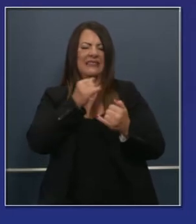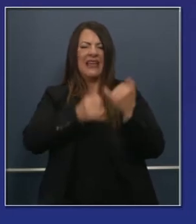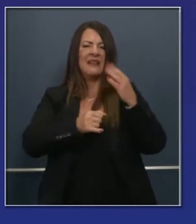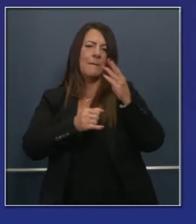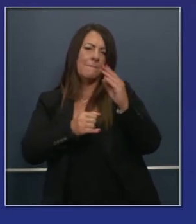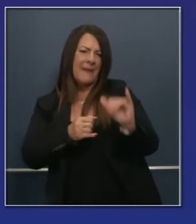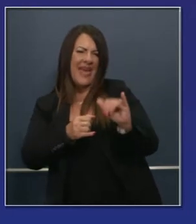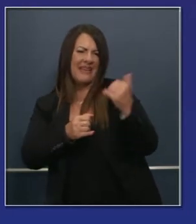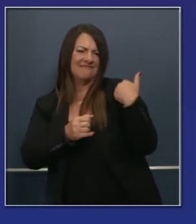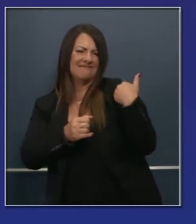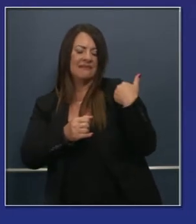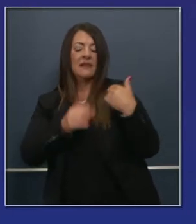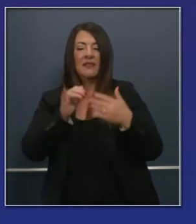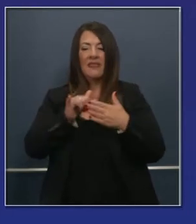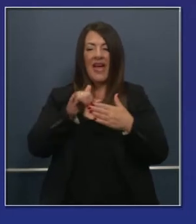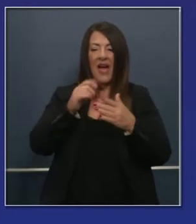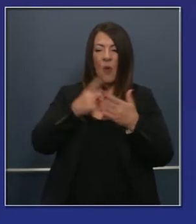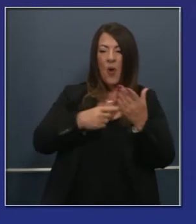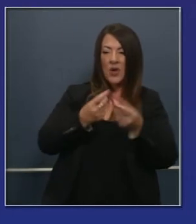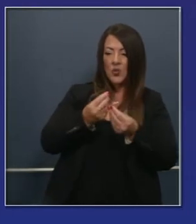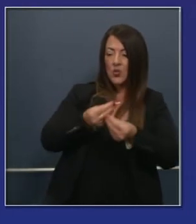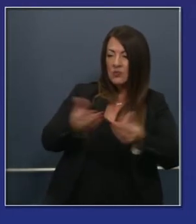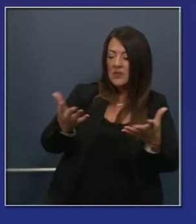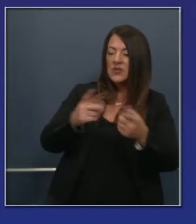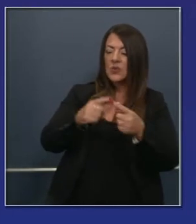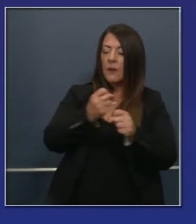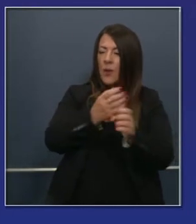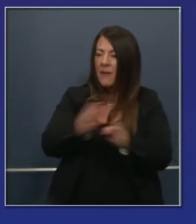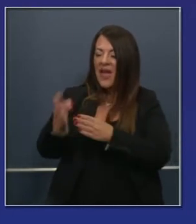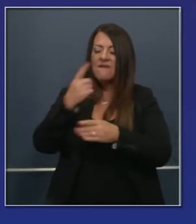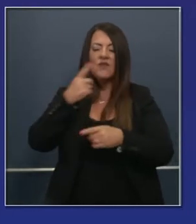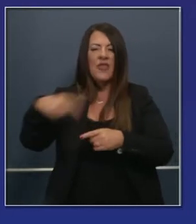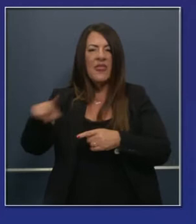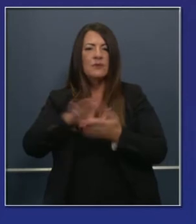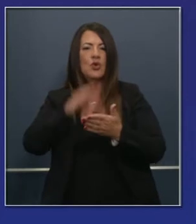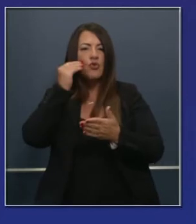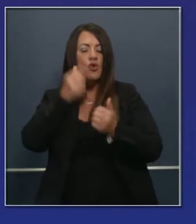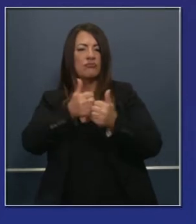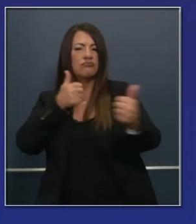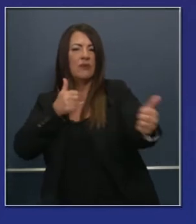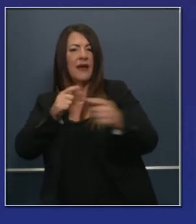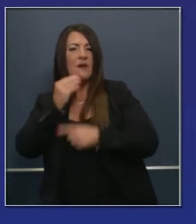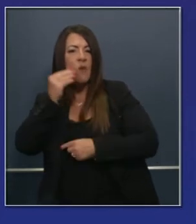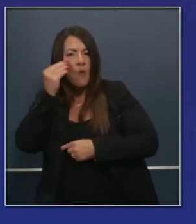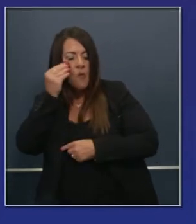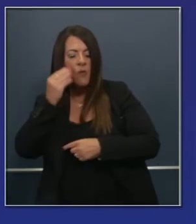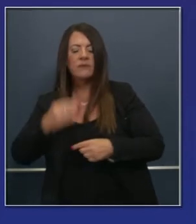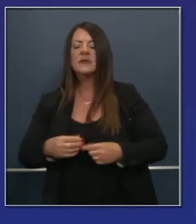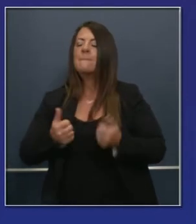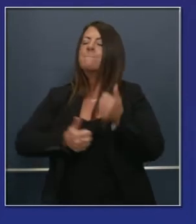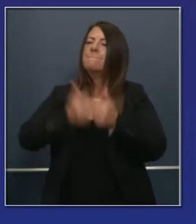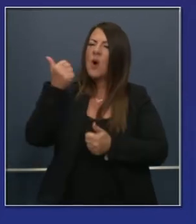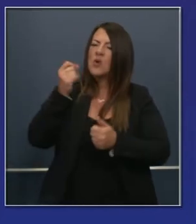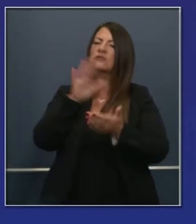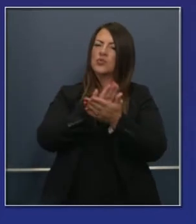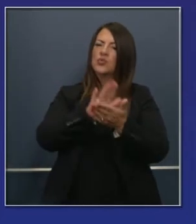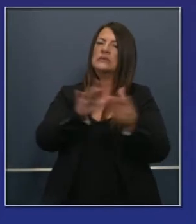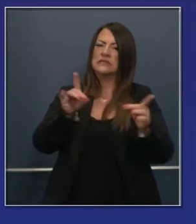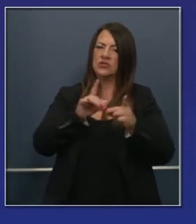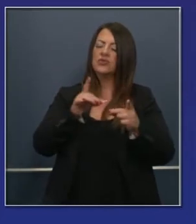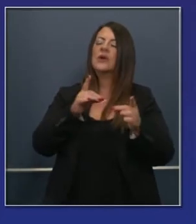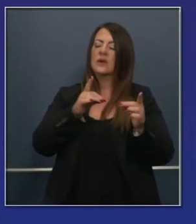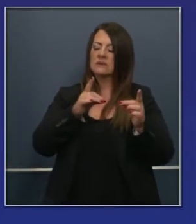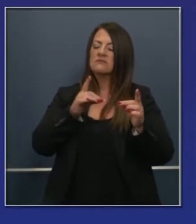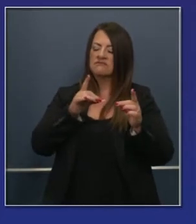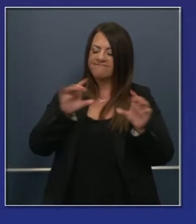cuando estábamos preparándonos para la educación a distancia. Pero ven ustedes que es la mayoría. La mayoría abrumadora se está moviendo ya en esta dirección y